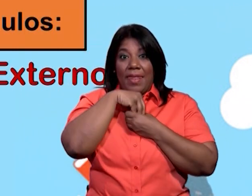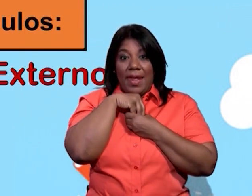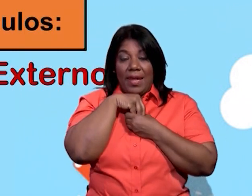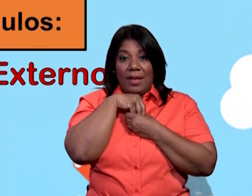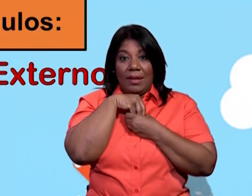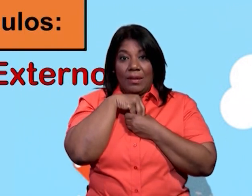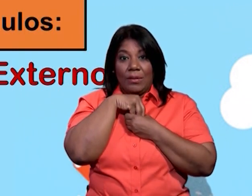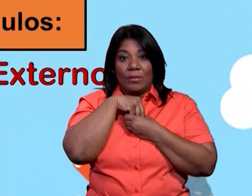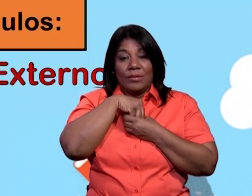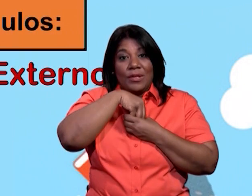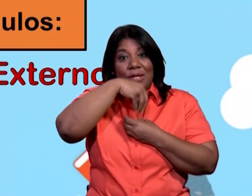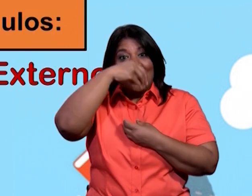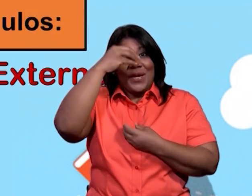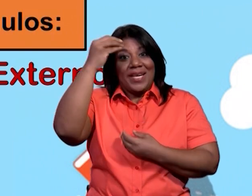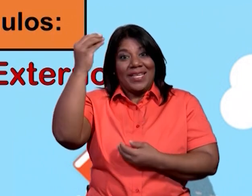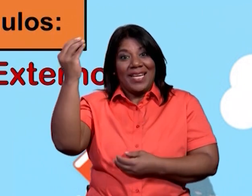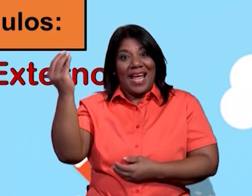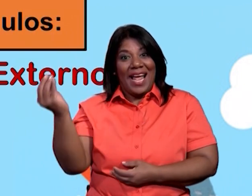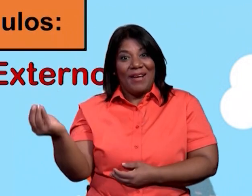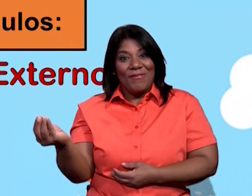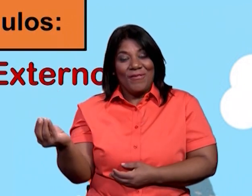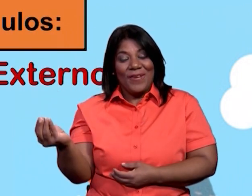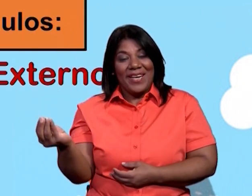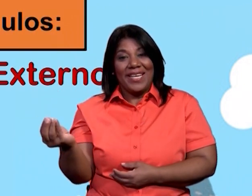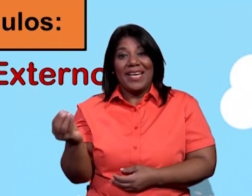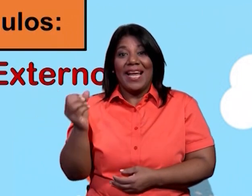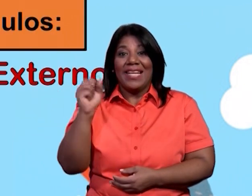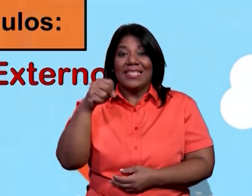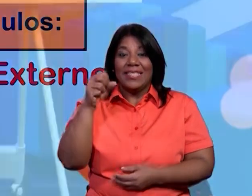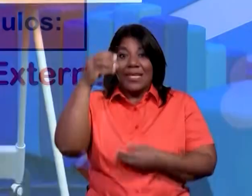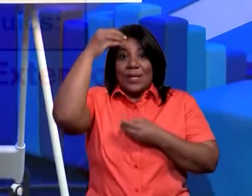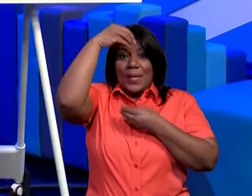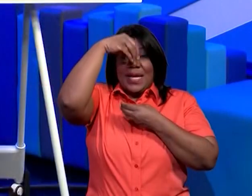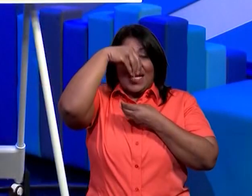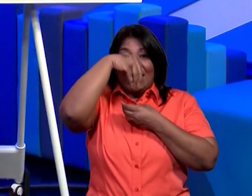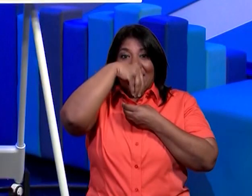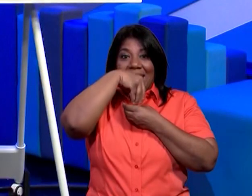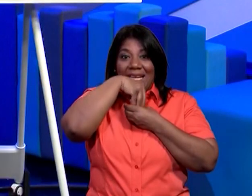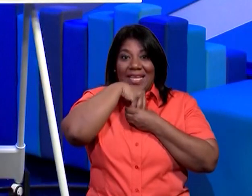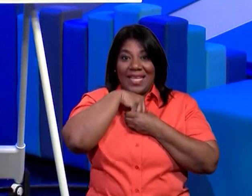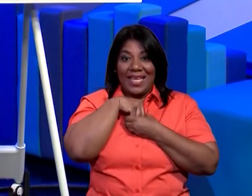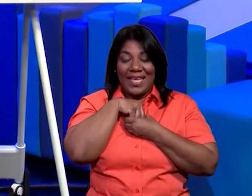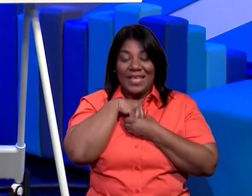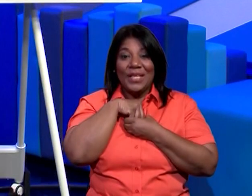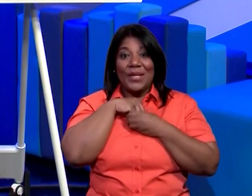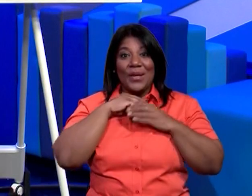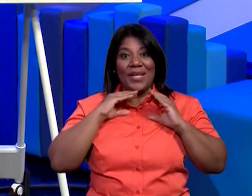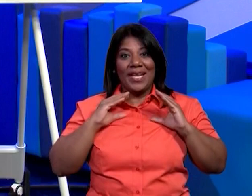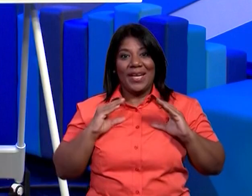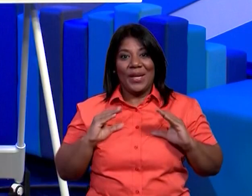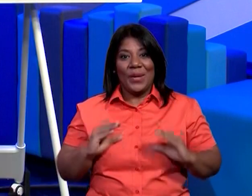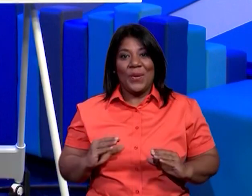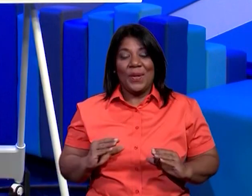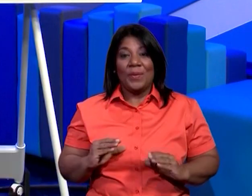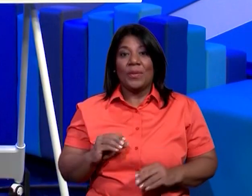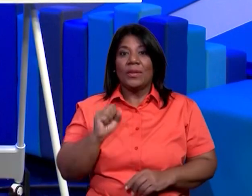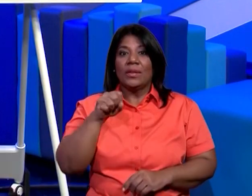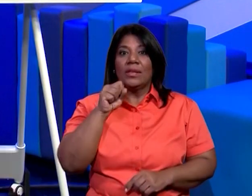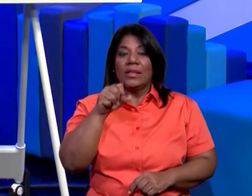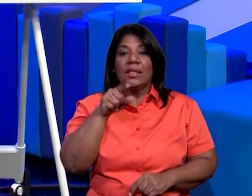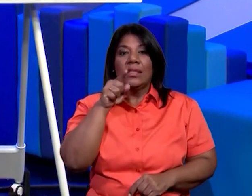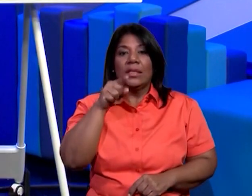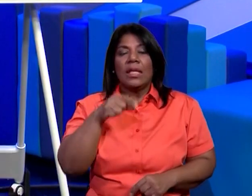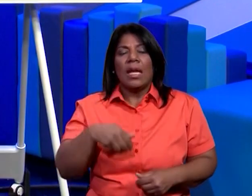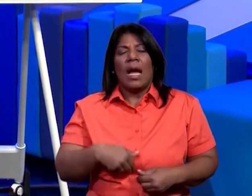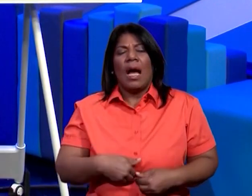estímulos externos los estímulos internos son los que ocurren dentro de nuestro cuerpo verdad de repente si tenemos